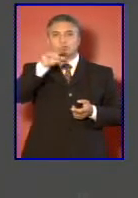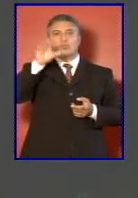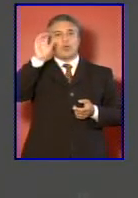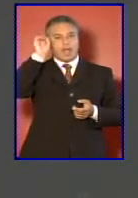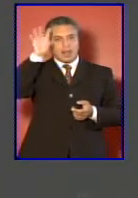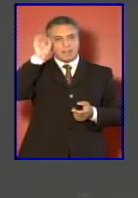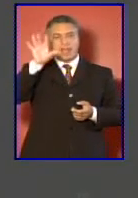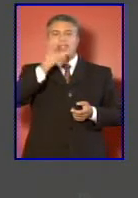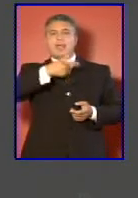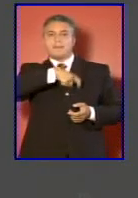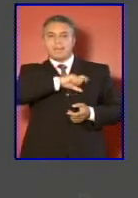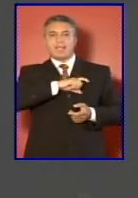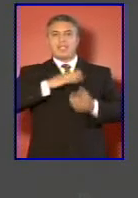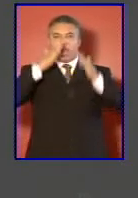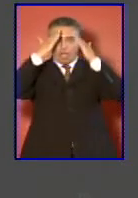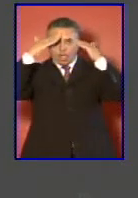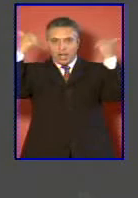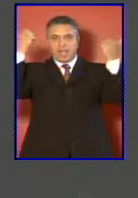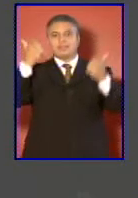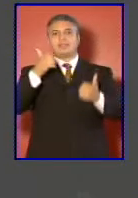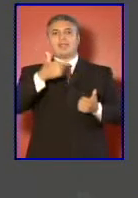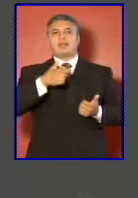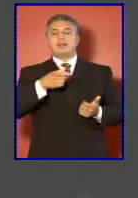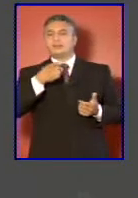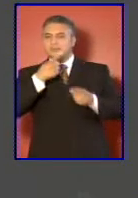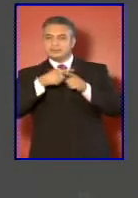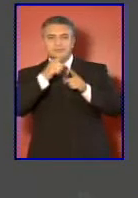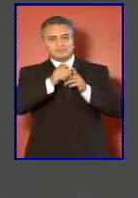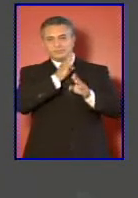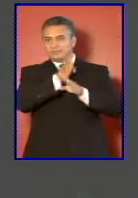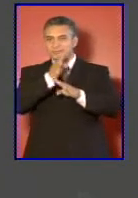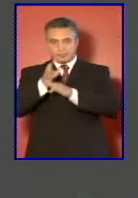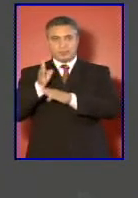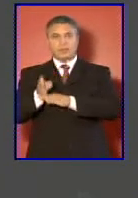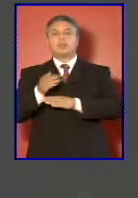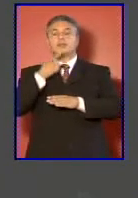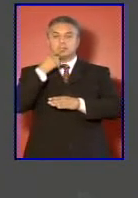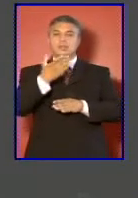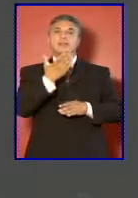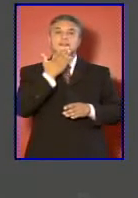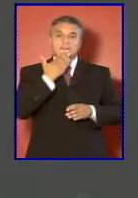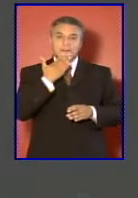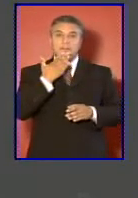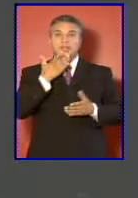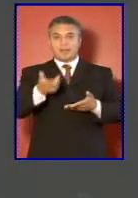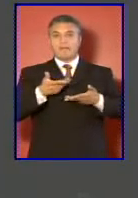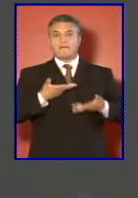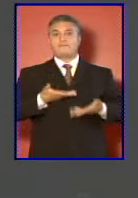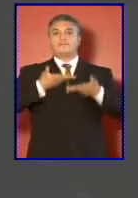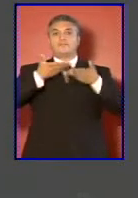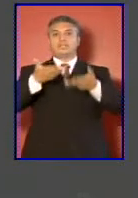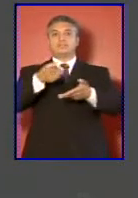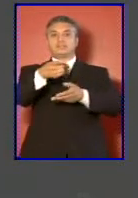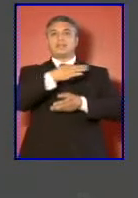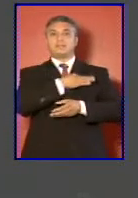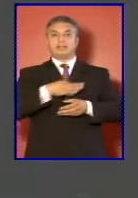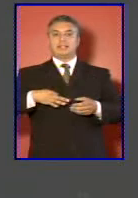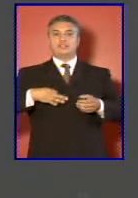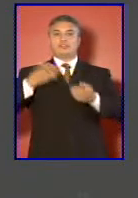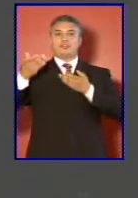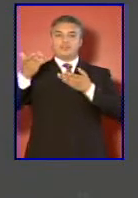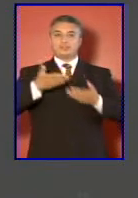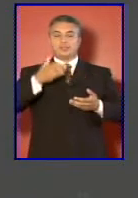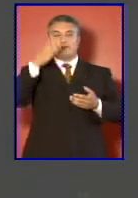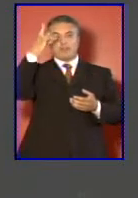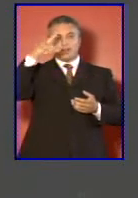Alemania, España, Francia, Holanda, Italia, Singapur. Complementariamente recibimos la visita de ministros de defensa de Bolivia, Brasil,